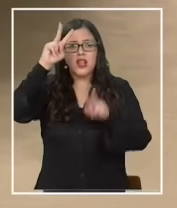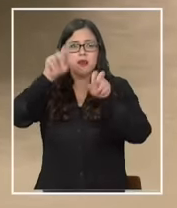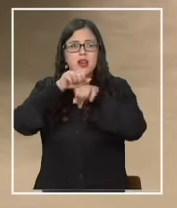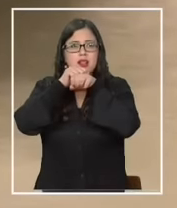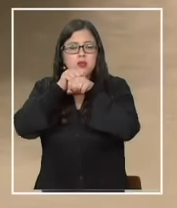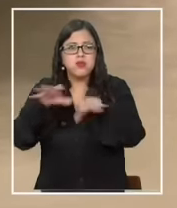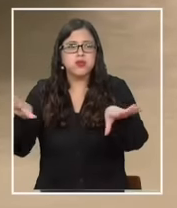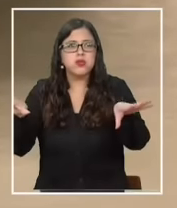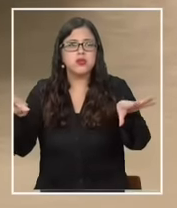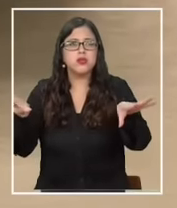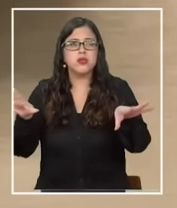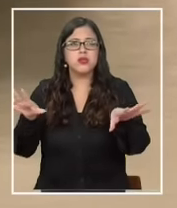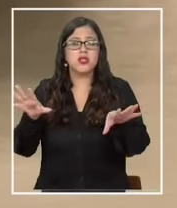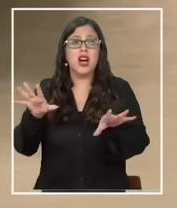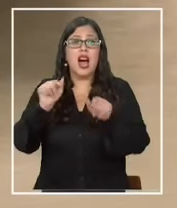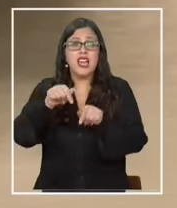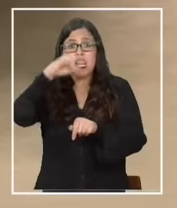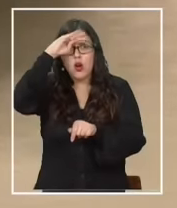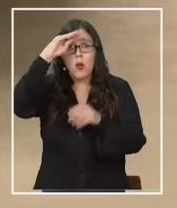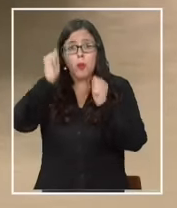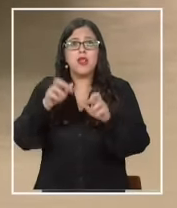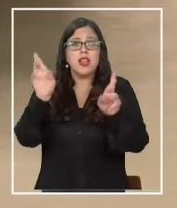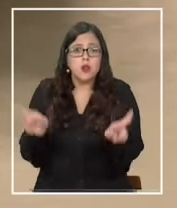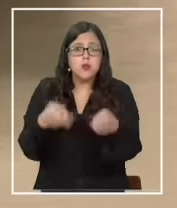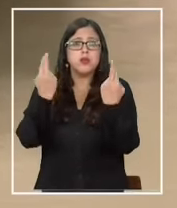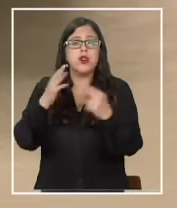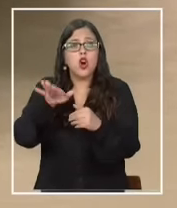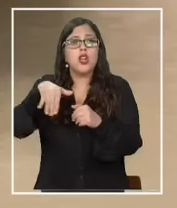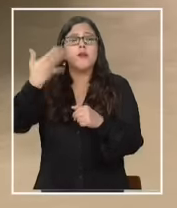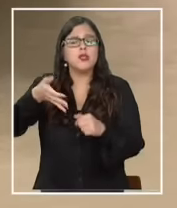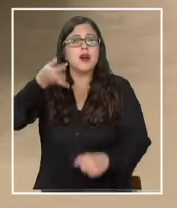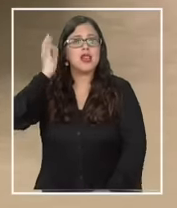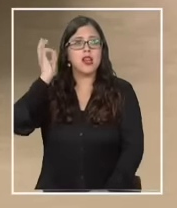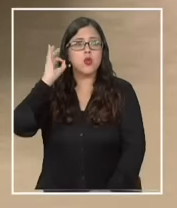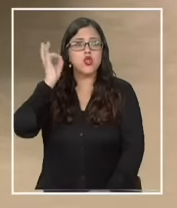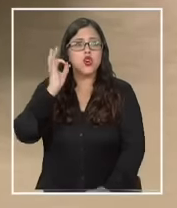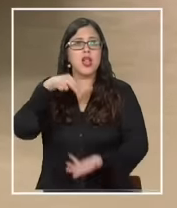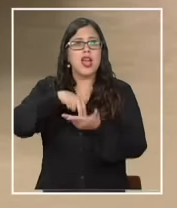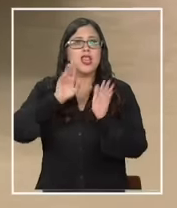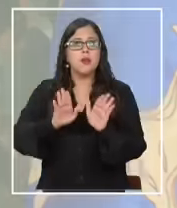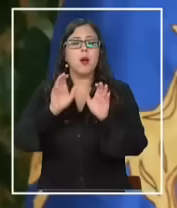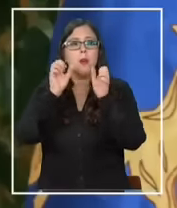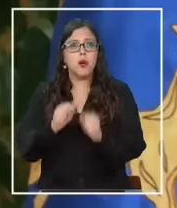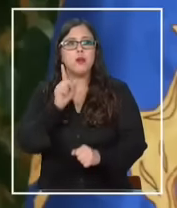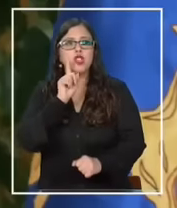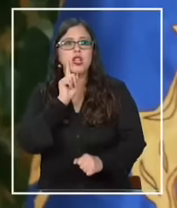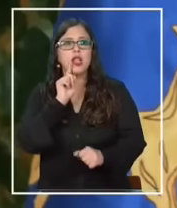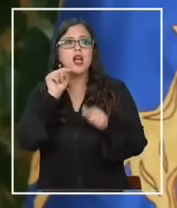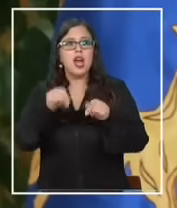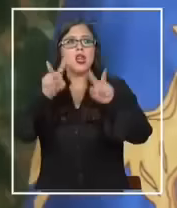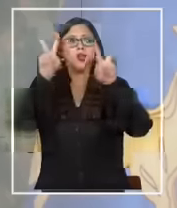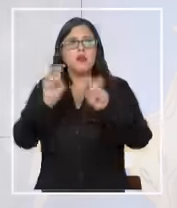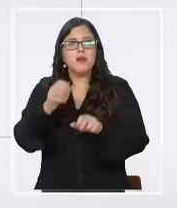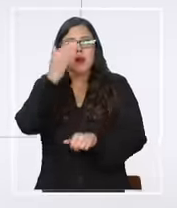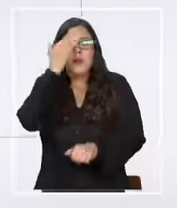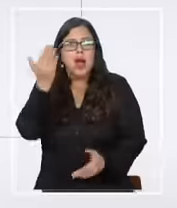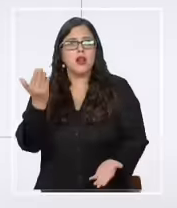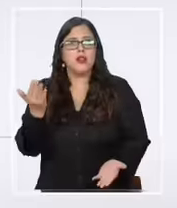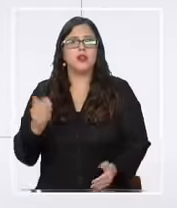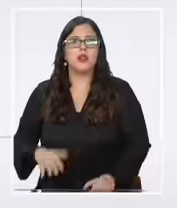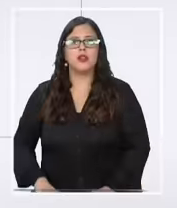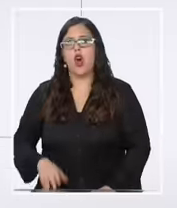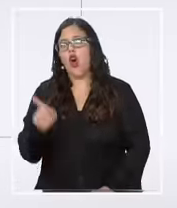pero las confianzas pueden volver a recuperarse con las próximas reuniones que esperamos podamos tener a una actitud deplorable de que lo haya